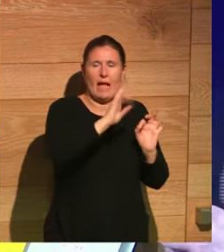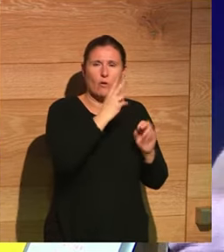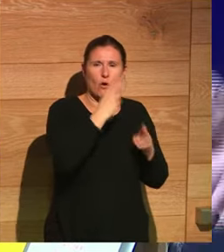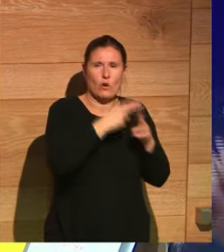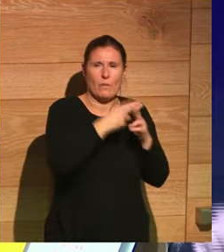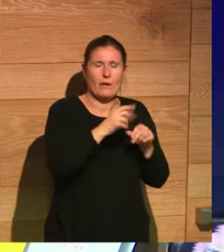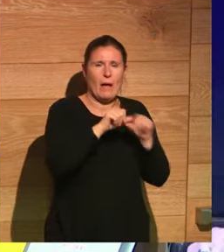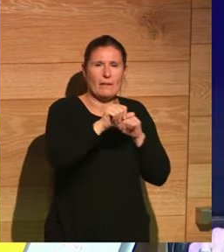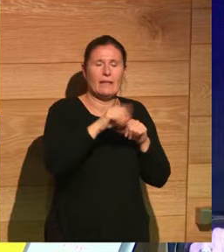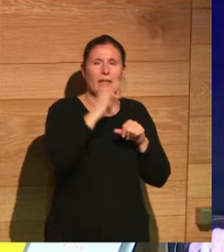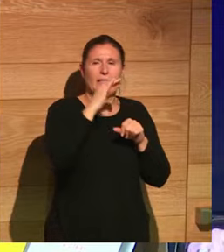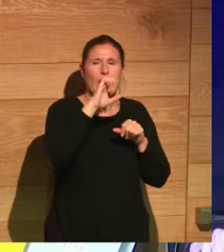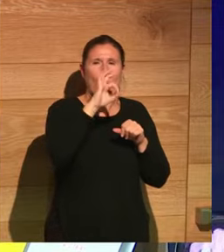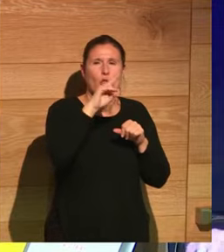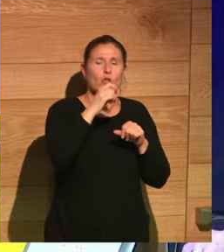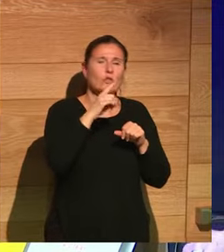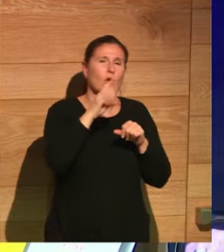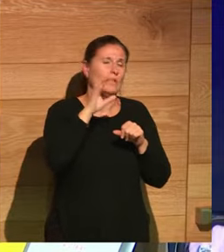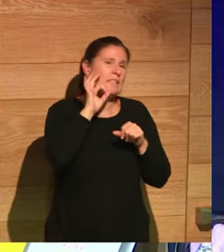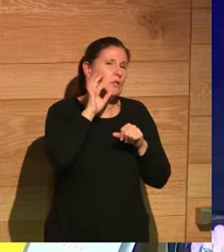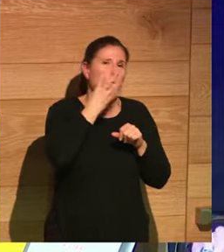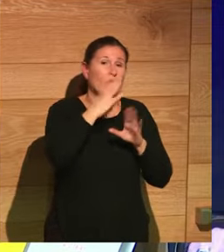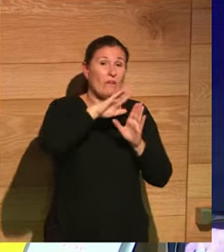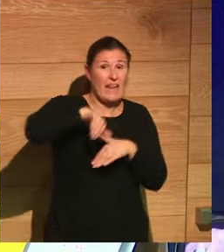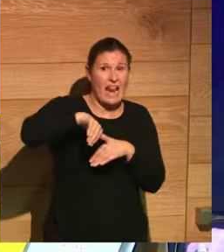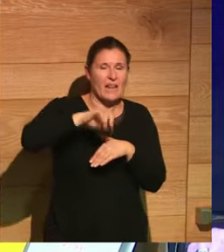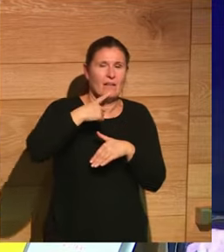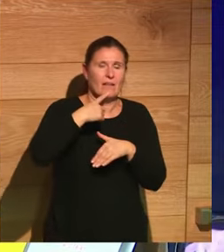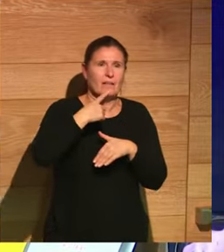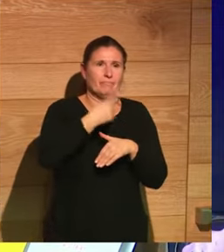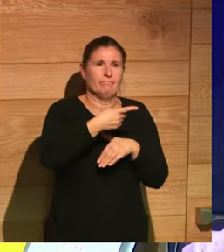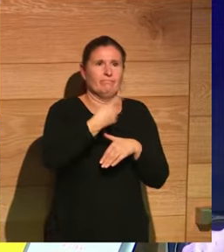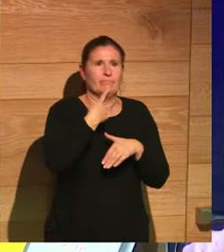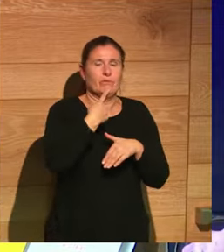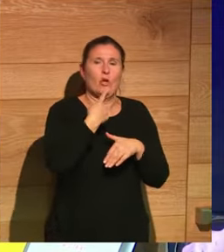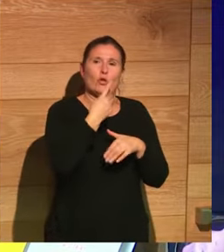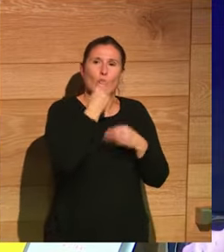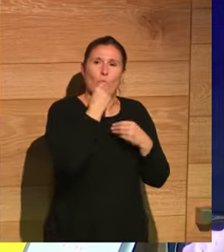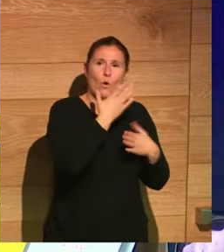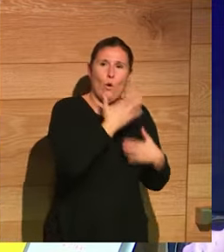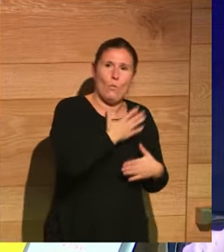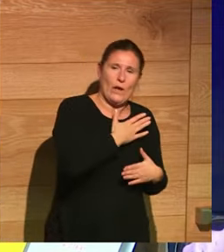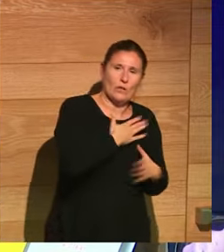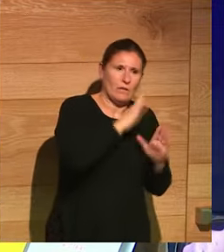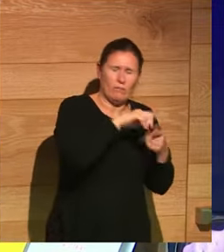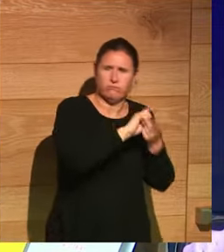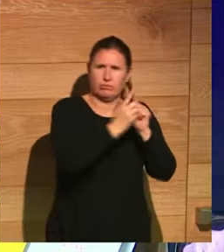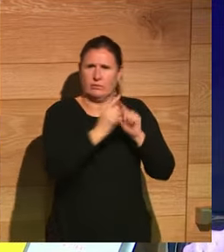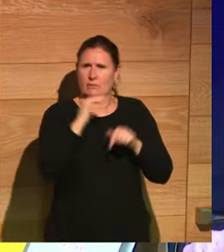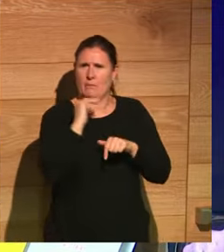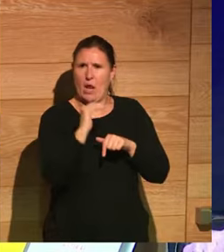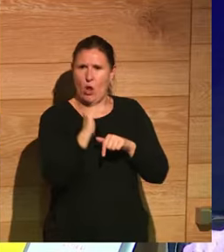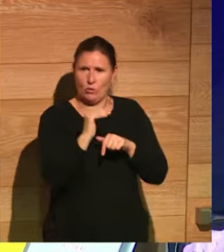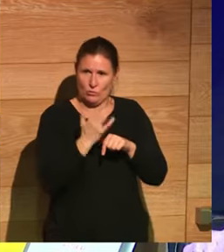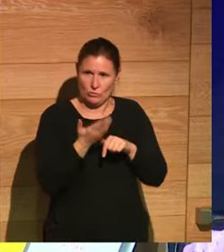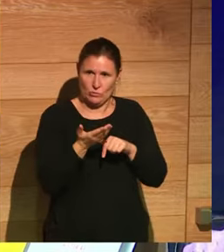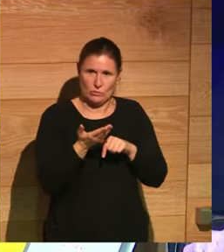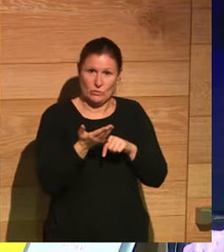emperador Teodosio a finales del siglo IV, cuando pasan de ser los corderos a ser los leones. Porque ahí